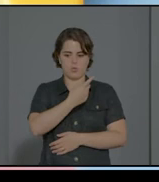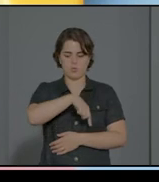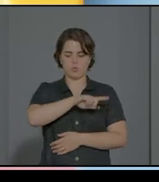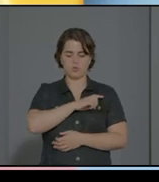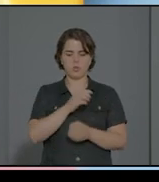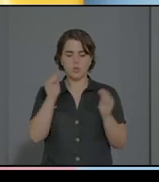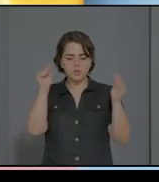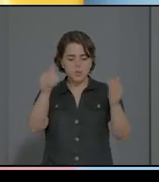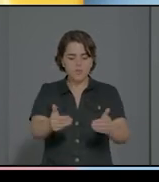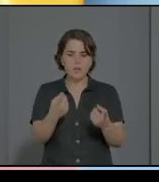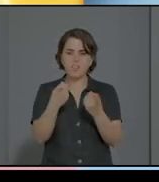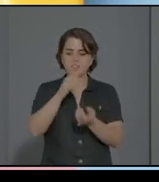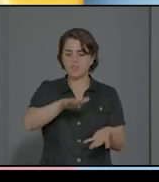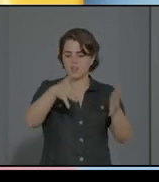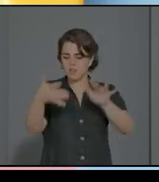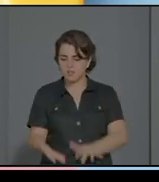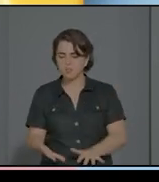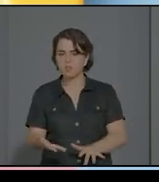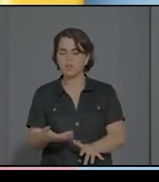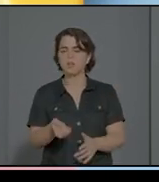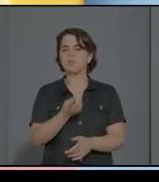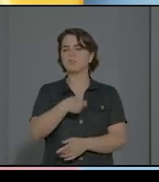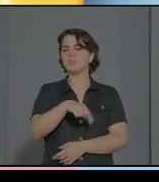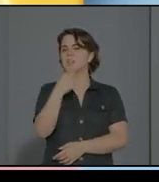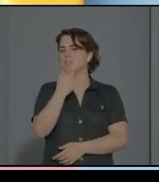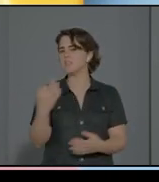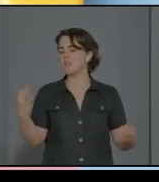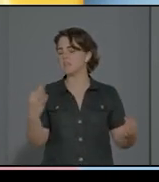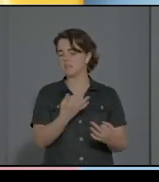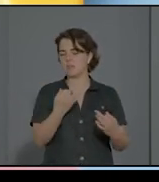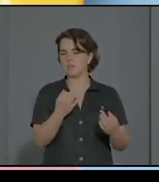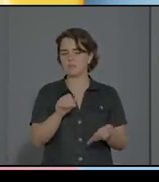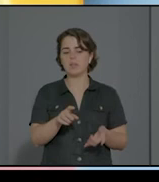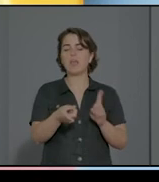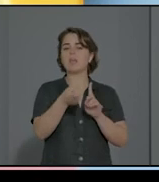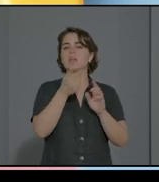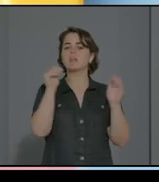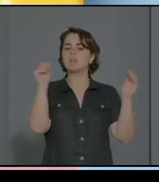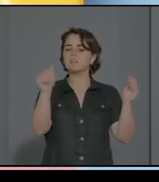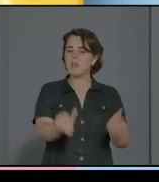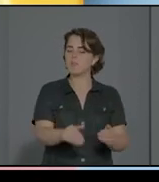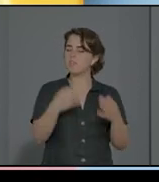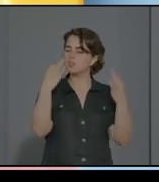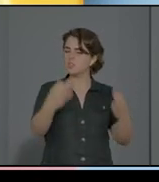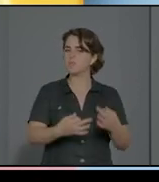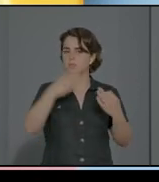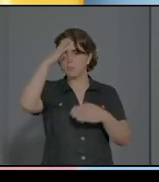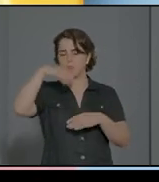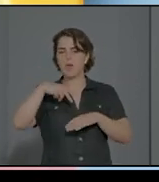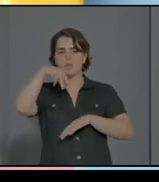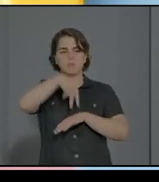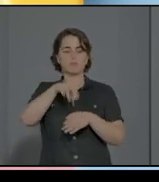decimos que en la intervención tiene que estar presente el padre también. Y que si ellos realmente